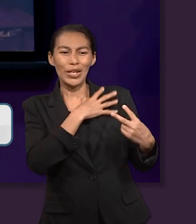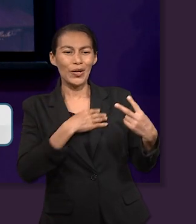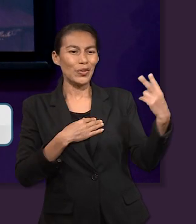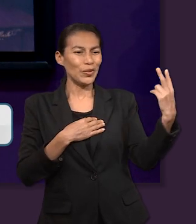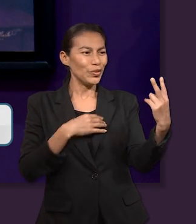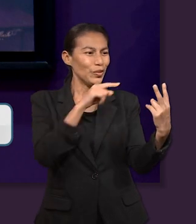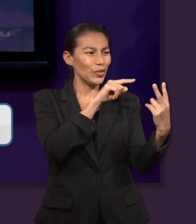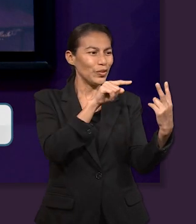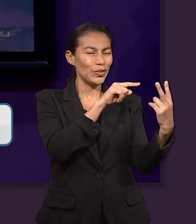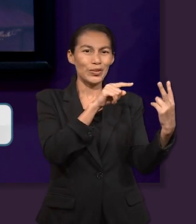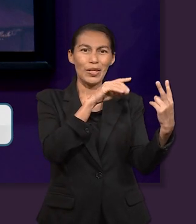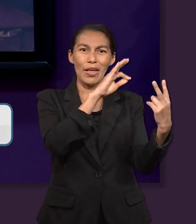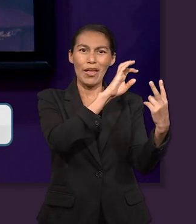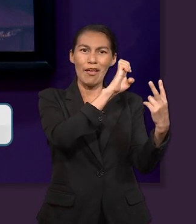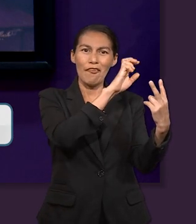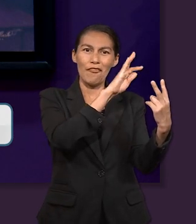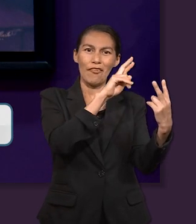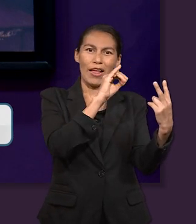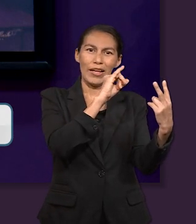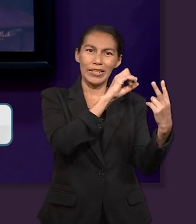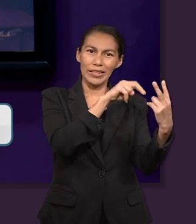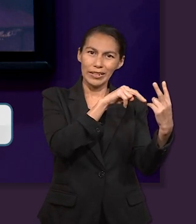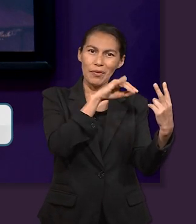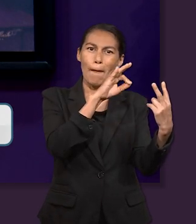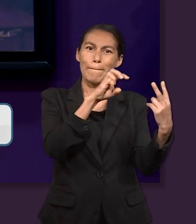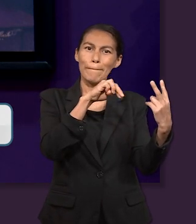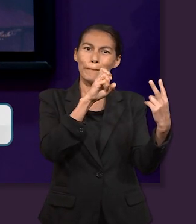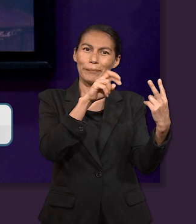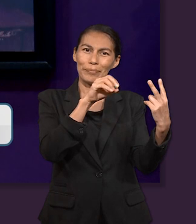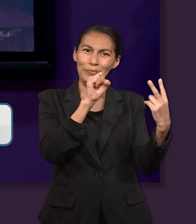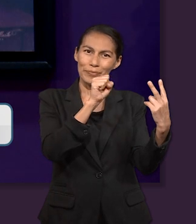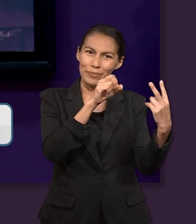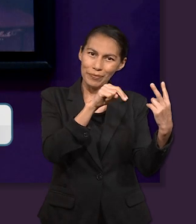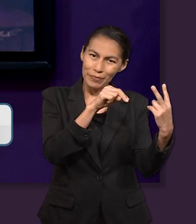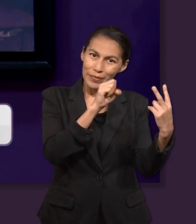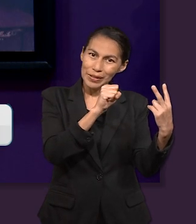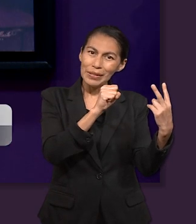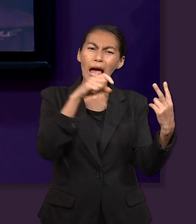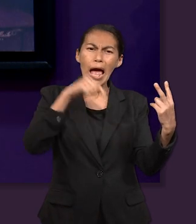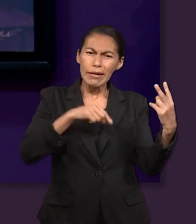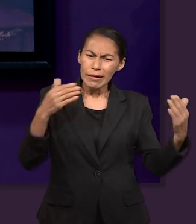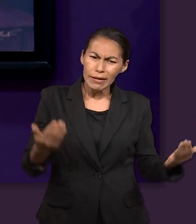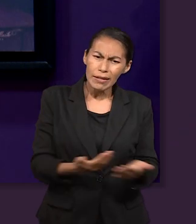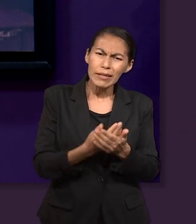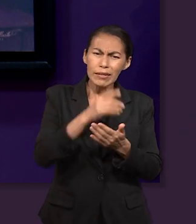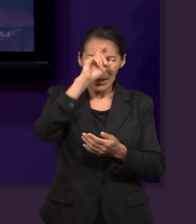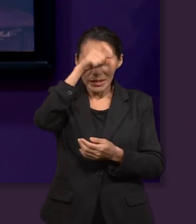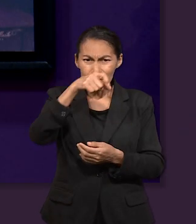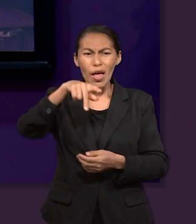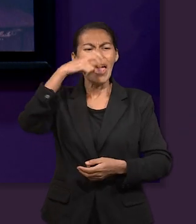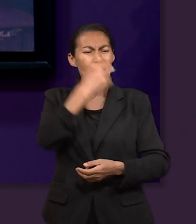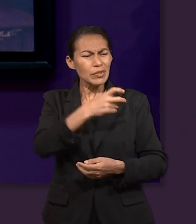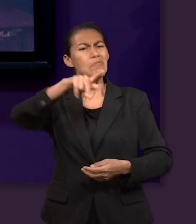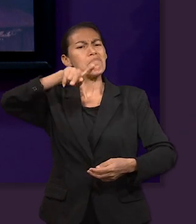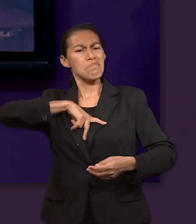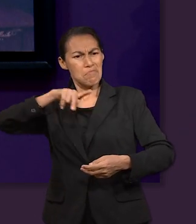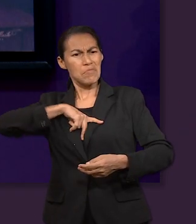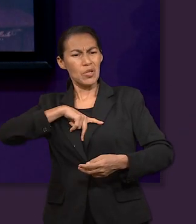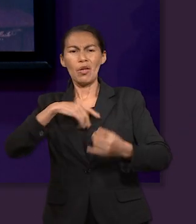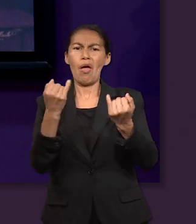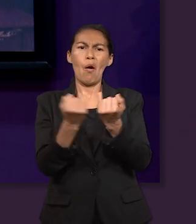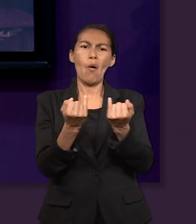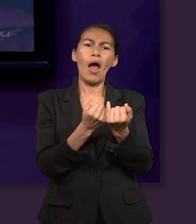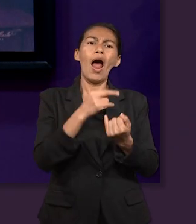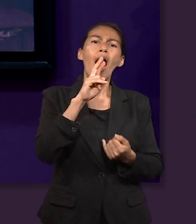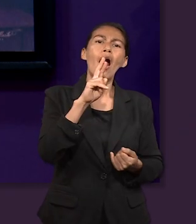nacieron en la tierra de Egipto, antes de venir a reunirme contigo a la tierra de Egipto, son míos, al igual que Rubén y Simeón serán